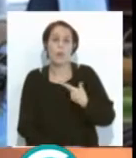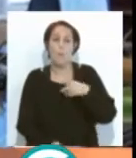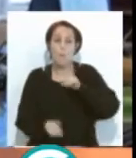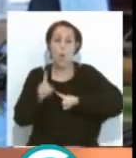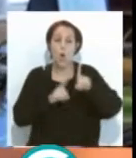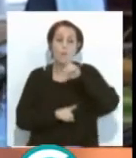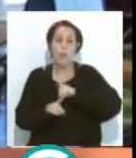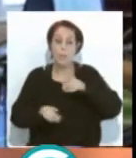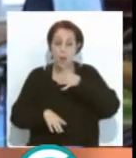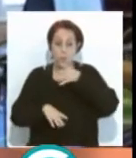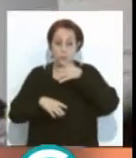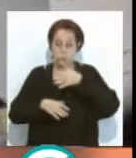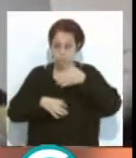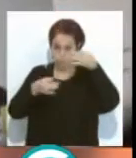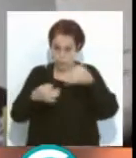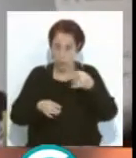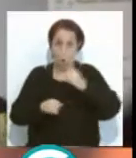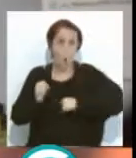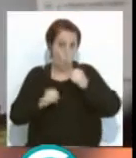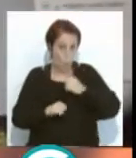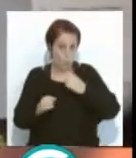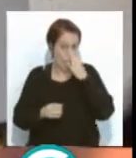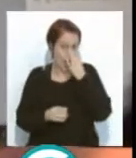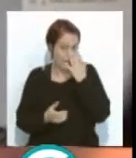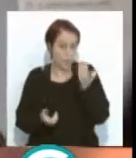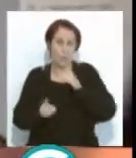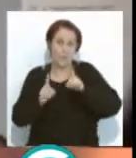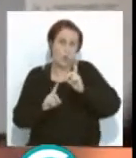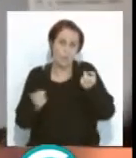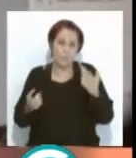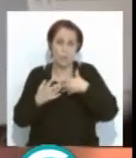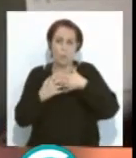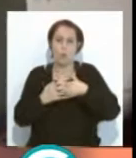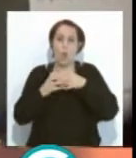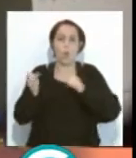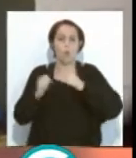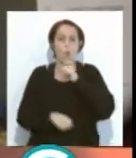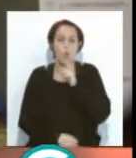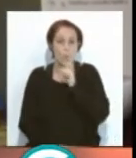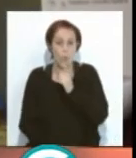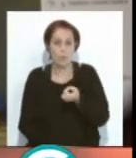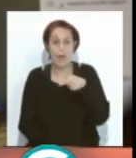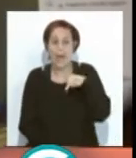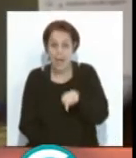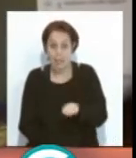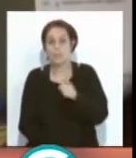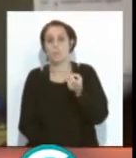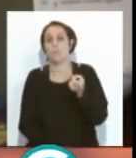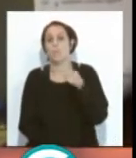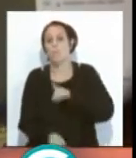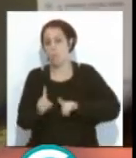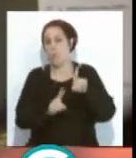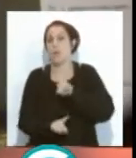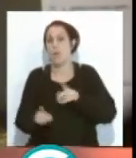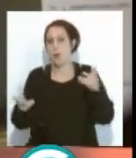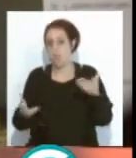problemas auténticos del carnaval, del concurso, bueno, esos problemas no, de cómo funciona el concurso, pues entonces ahí es donde vamos a tener el problema.